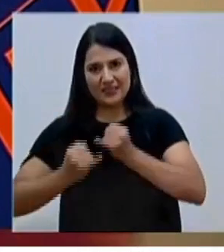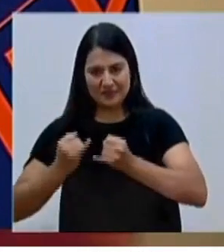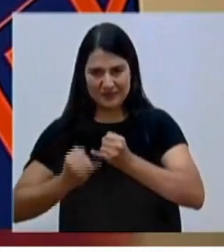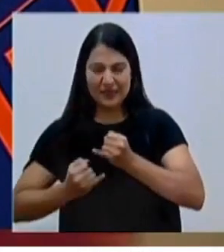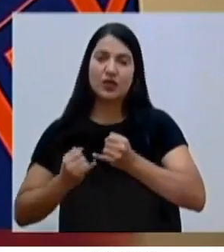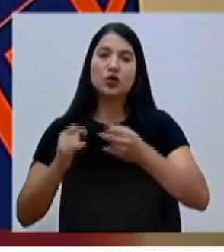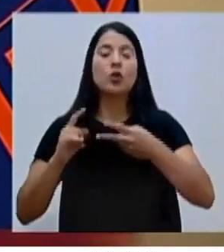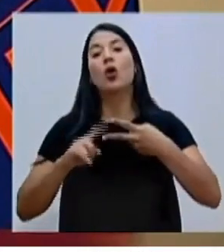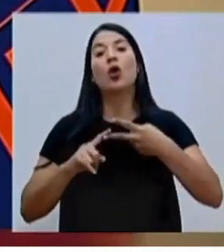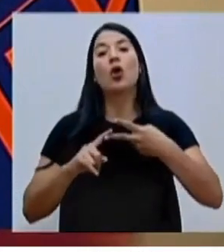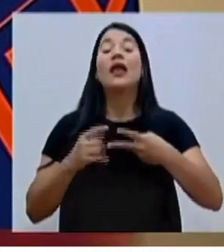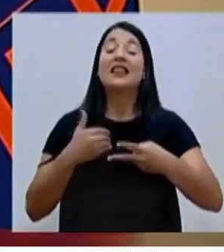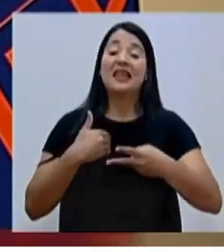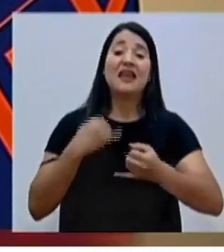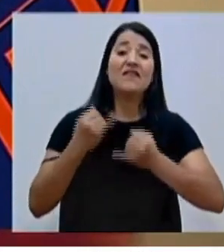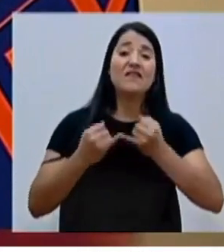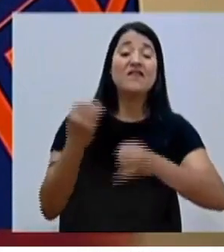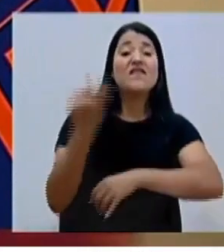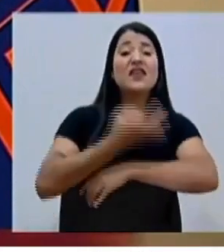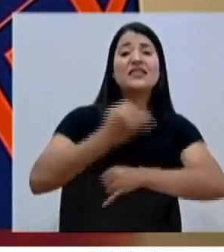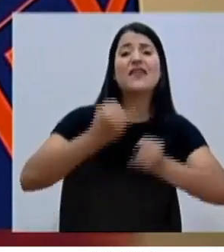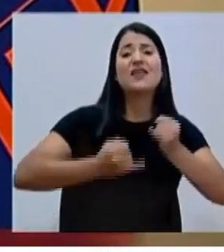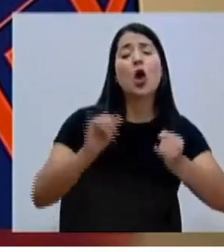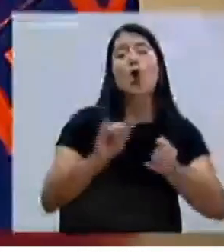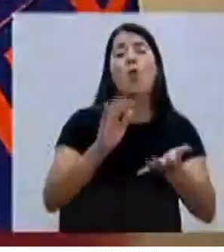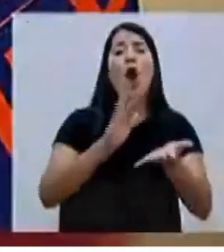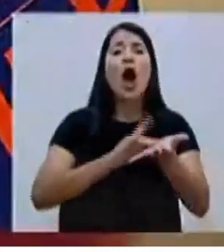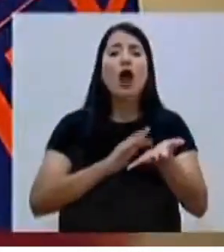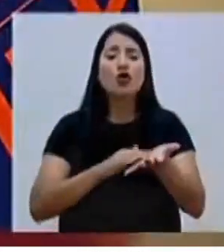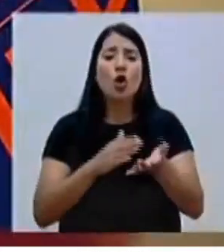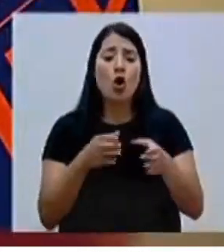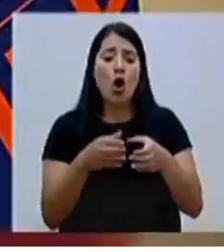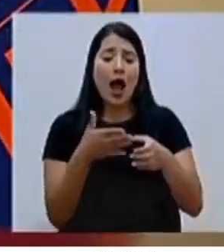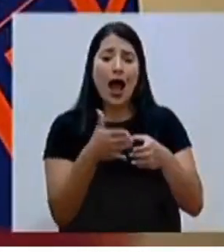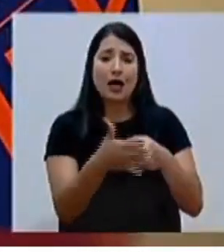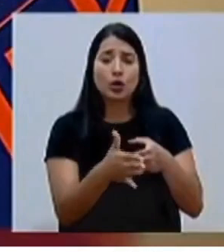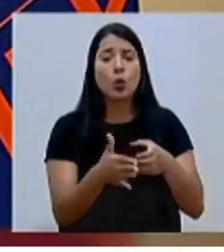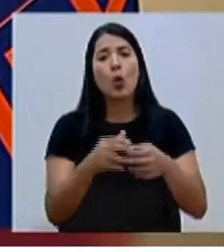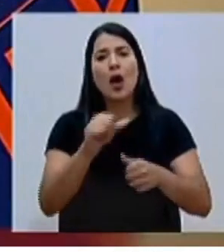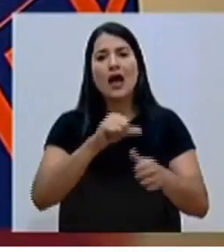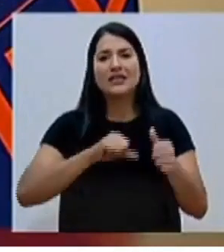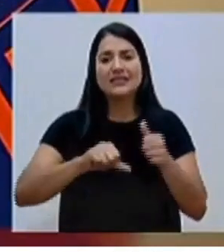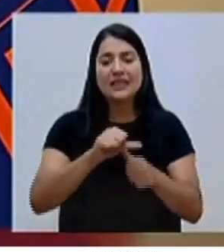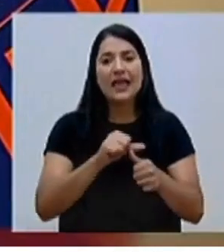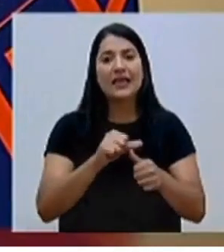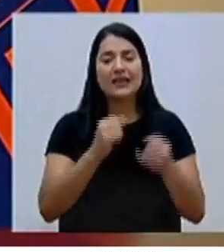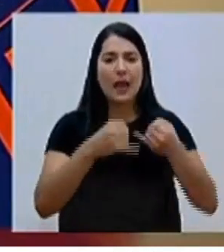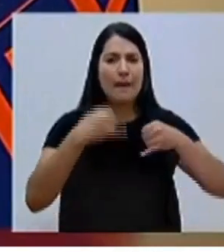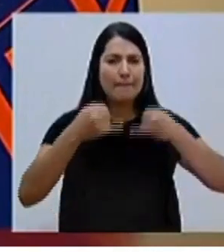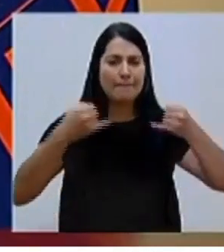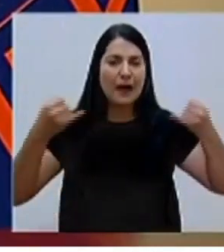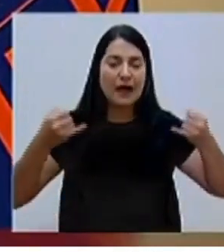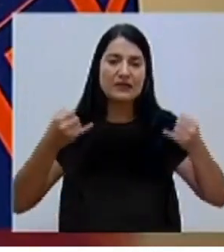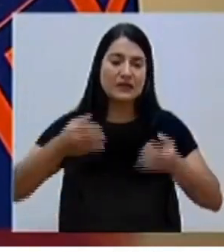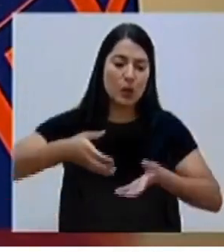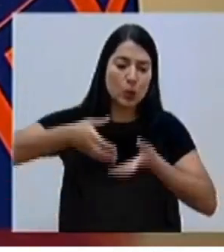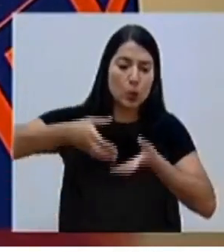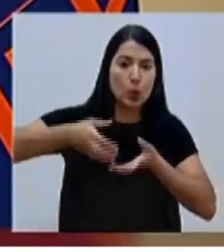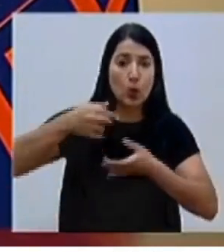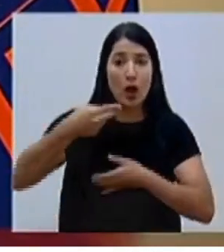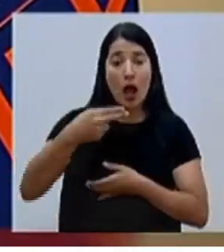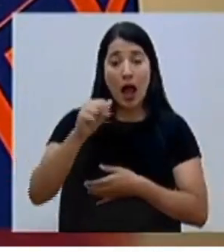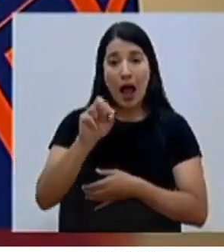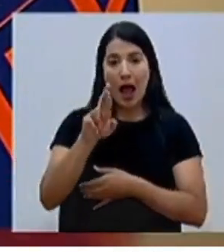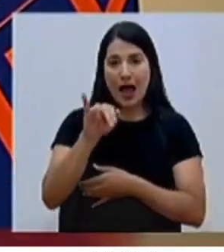como arroz, azúcar, atunes, aceite, pastas, harina de maíz Entre otros, en no